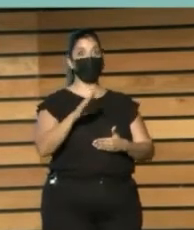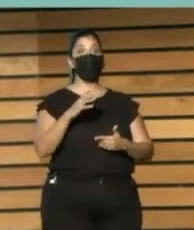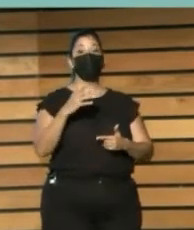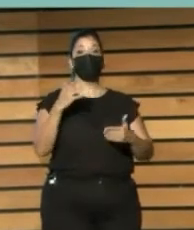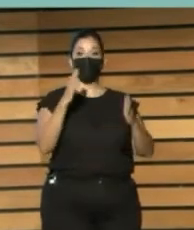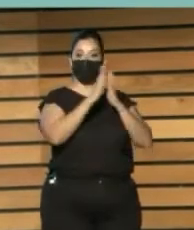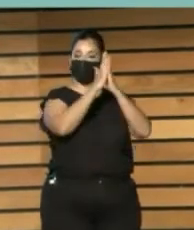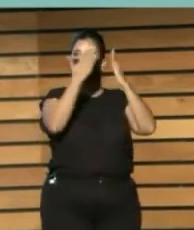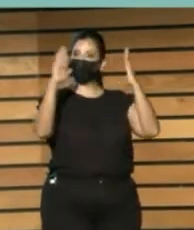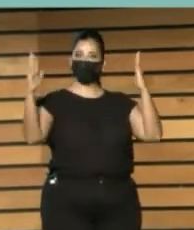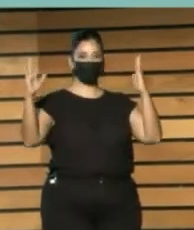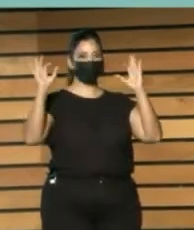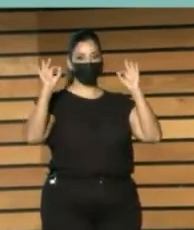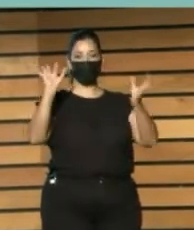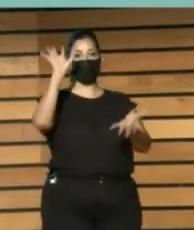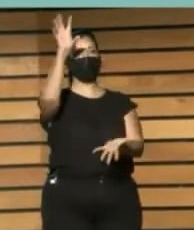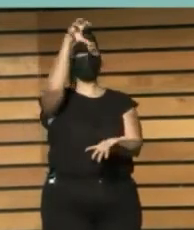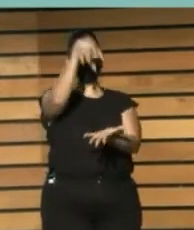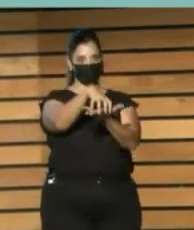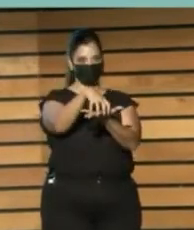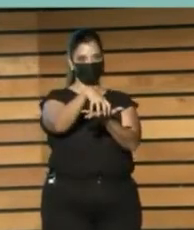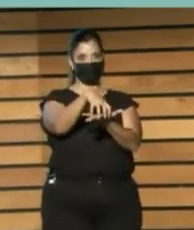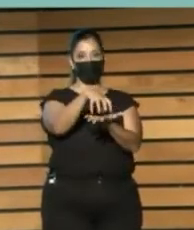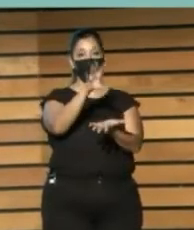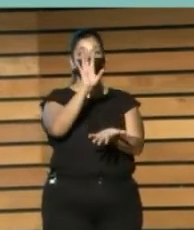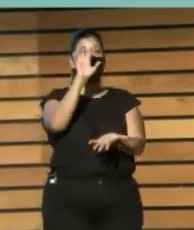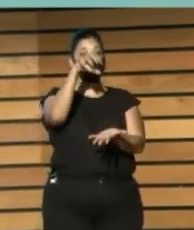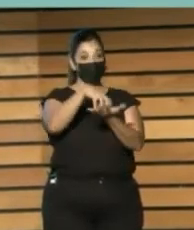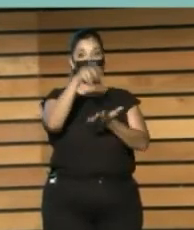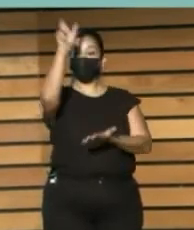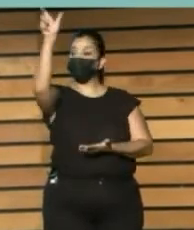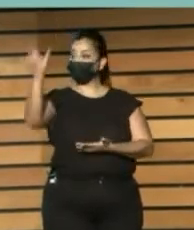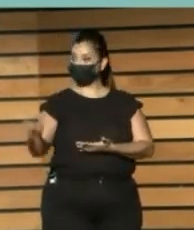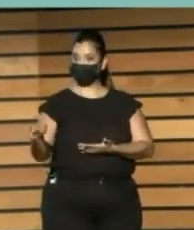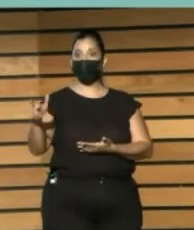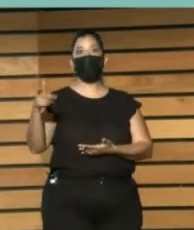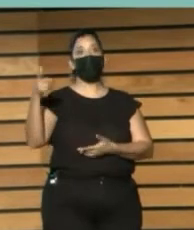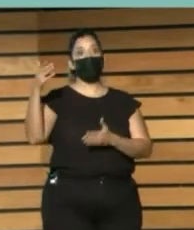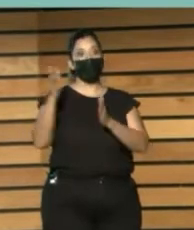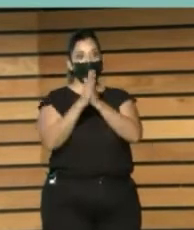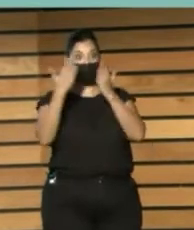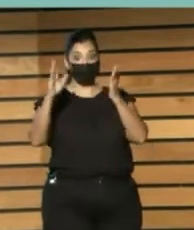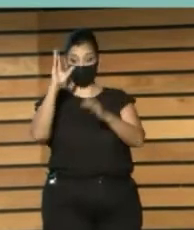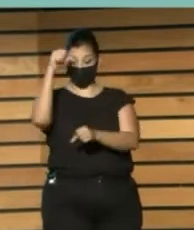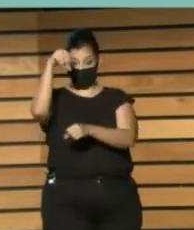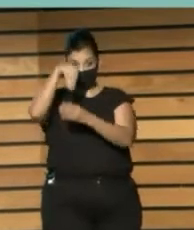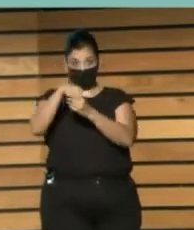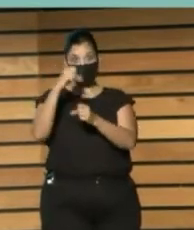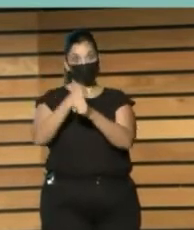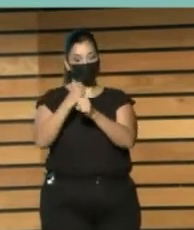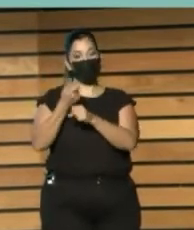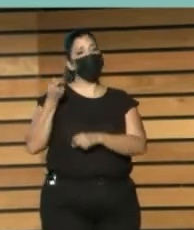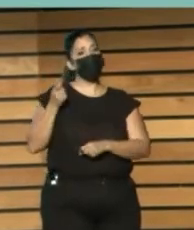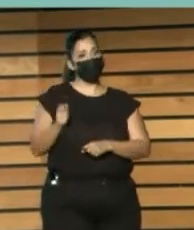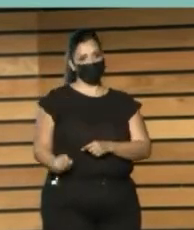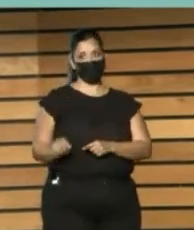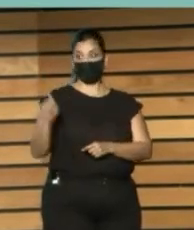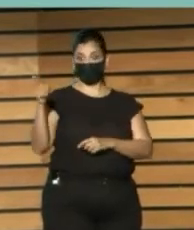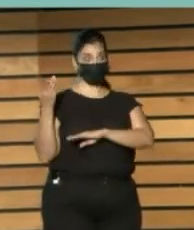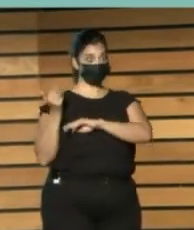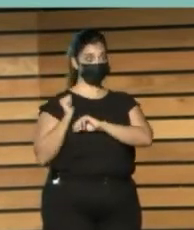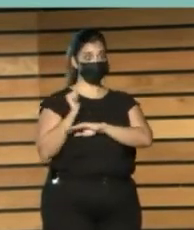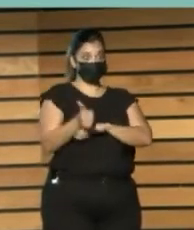Es una institución Un Bibliotecario Es una profesión Que tiene la misión Social De iniciar